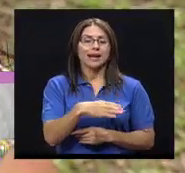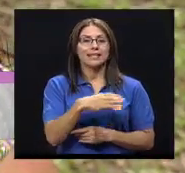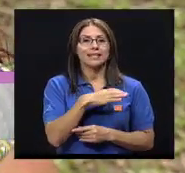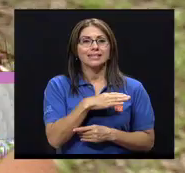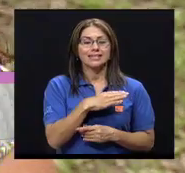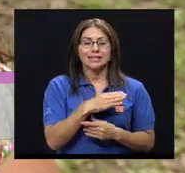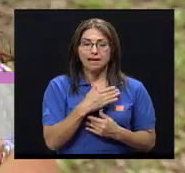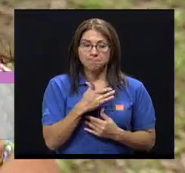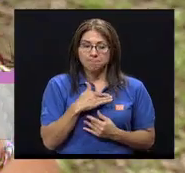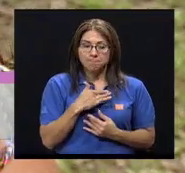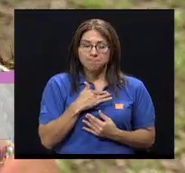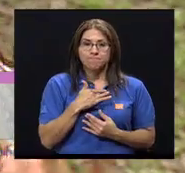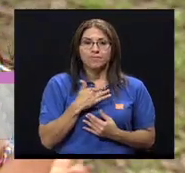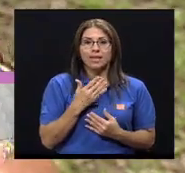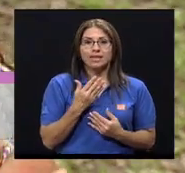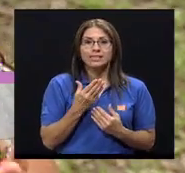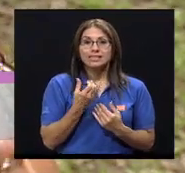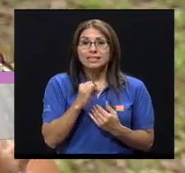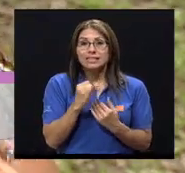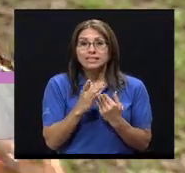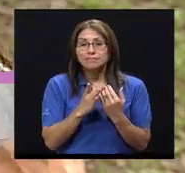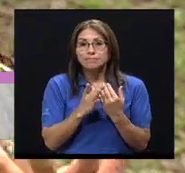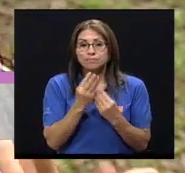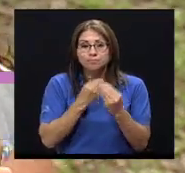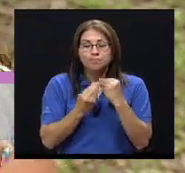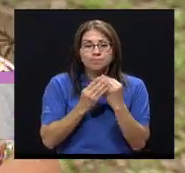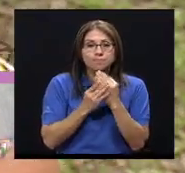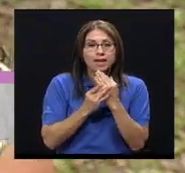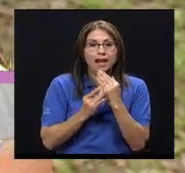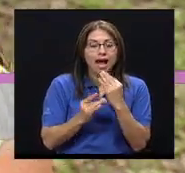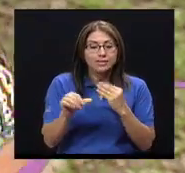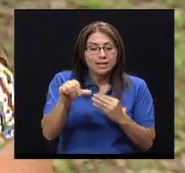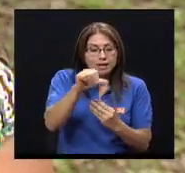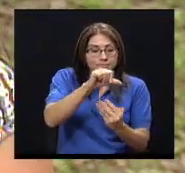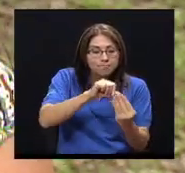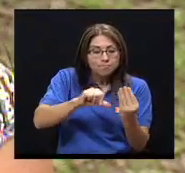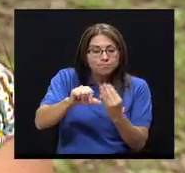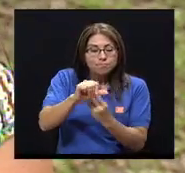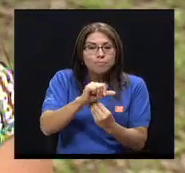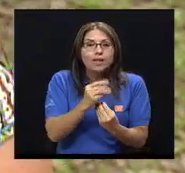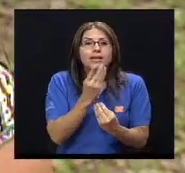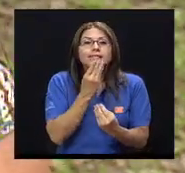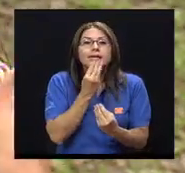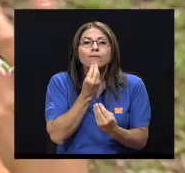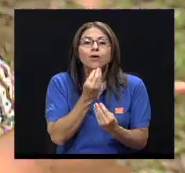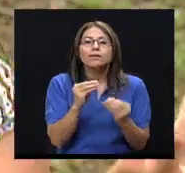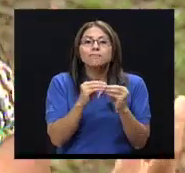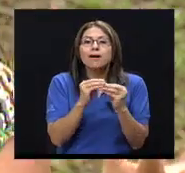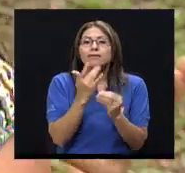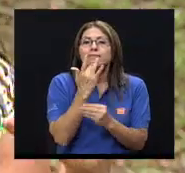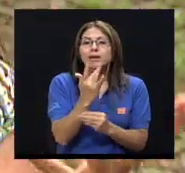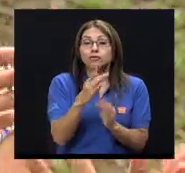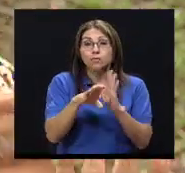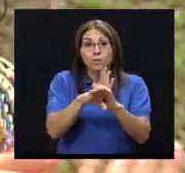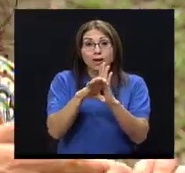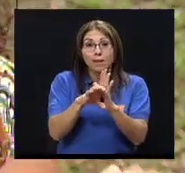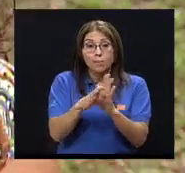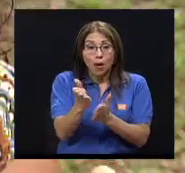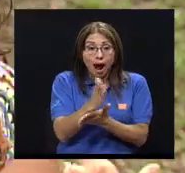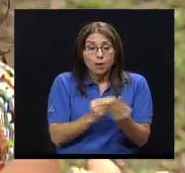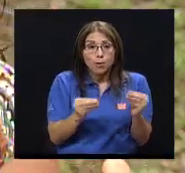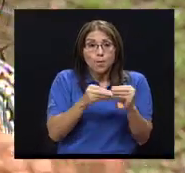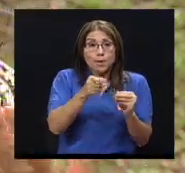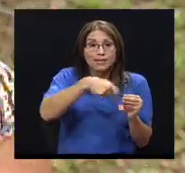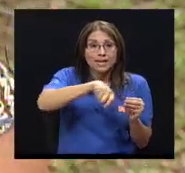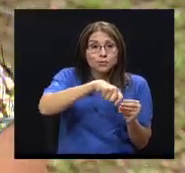queremos llamar así, que es de enaltecer o sobresaltar los sabores. Entonces, por supuesto, tiende a saber mejor algo que es más cargado en